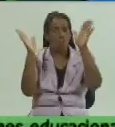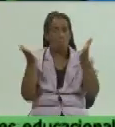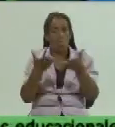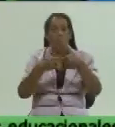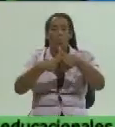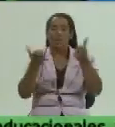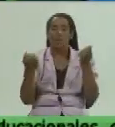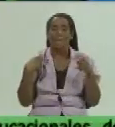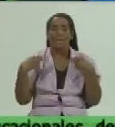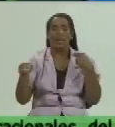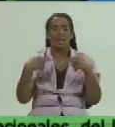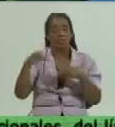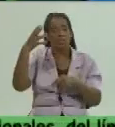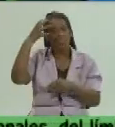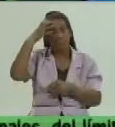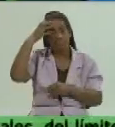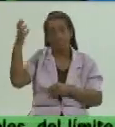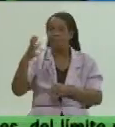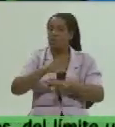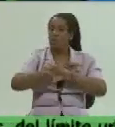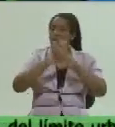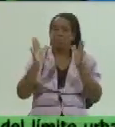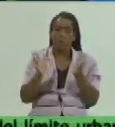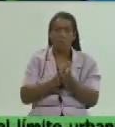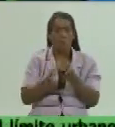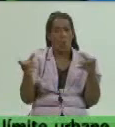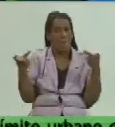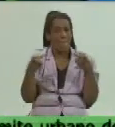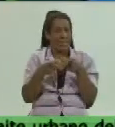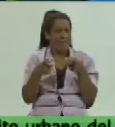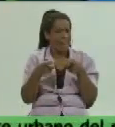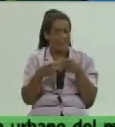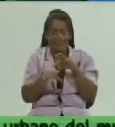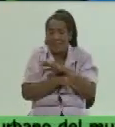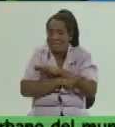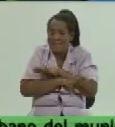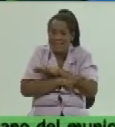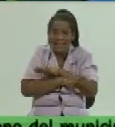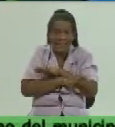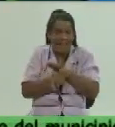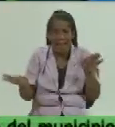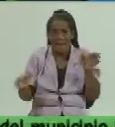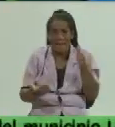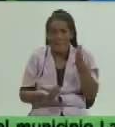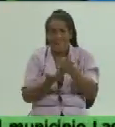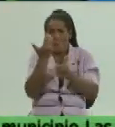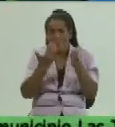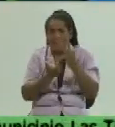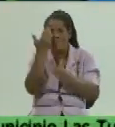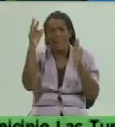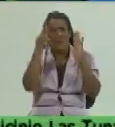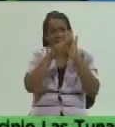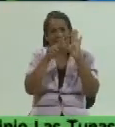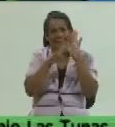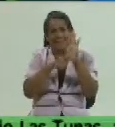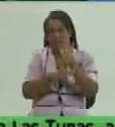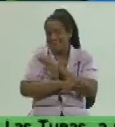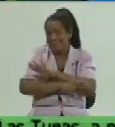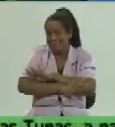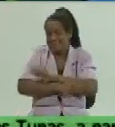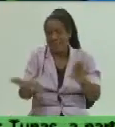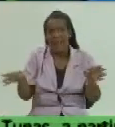municipios los comités de contratación y ya fueron impresas todas las resoluciones en materia de